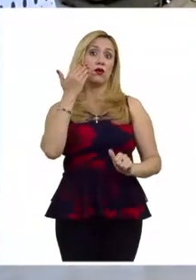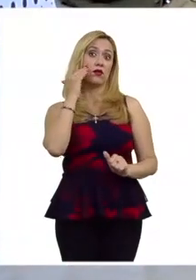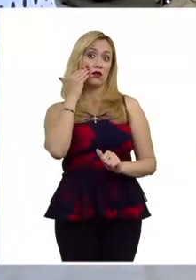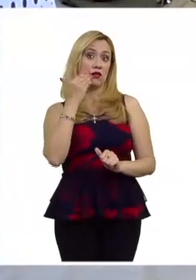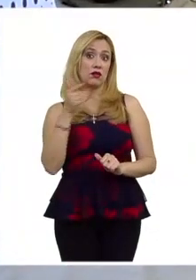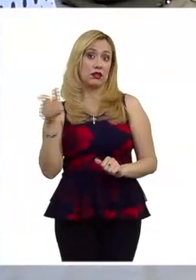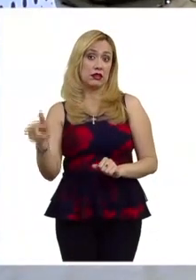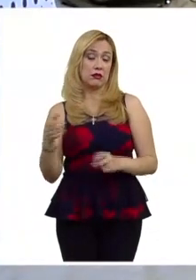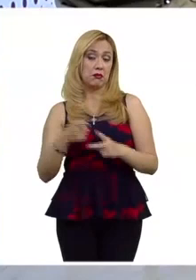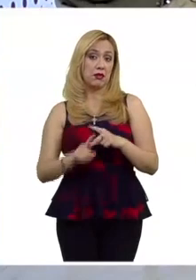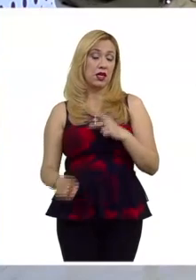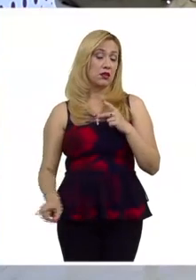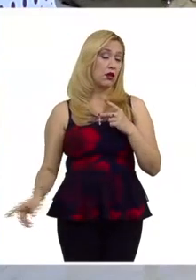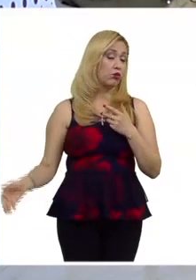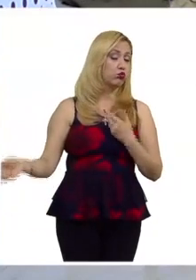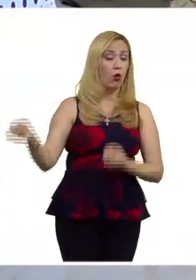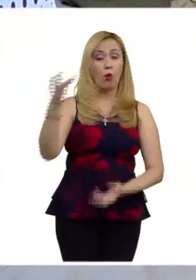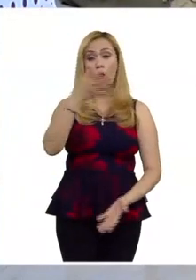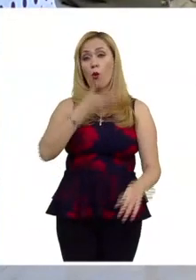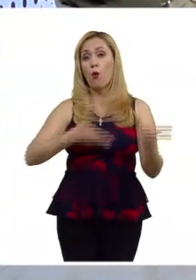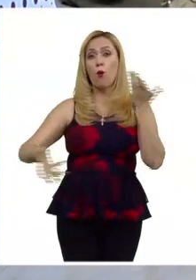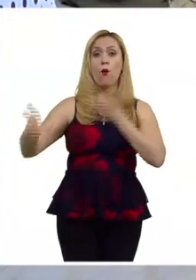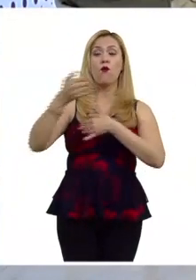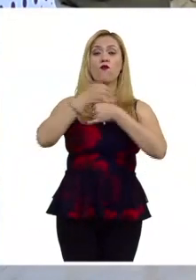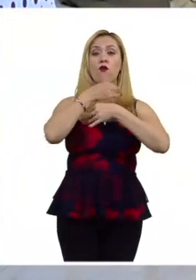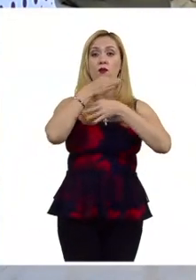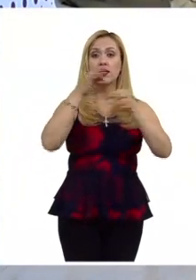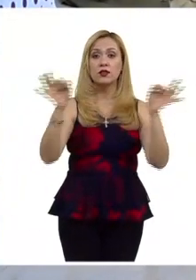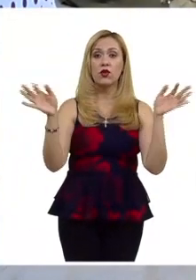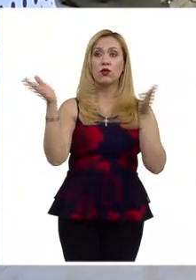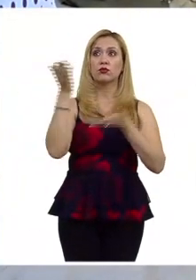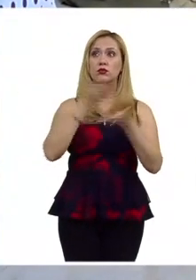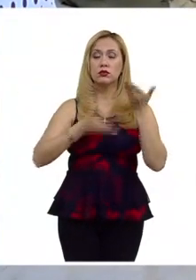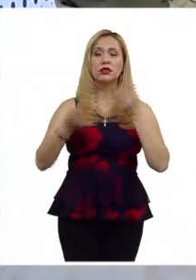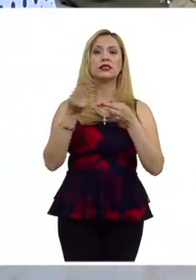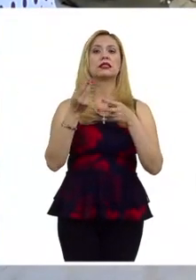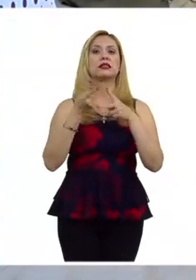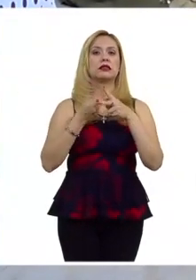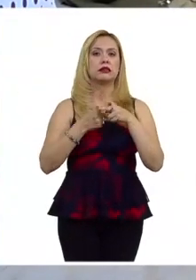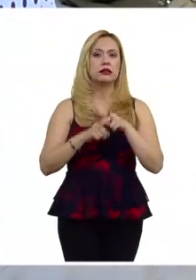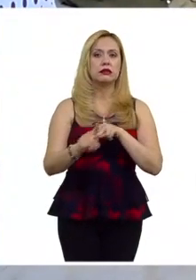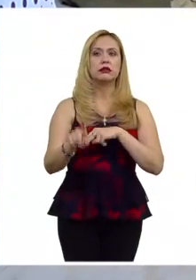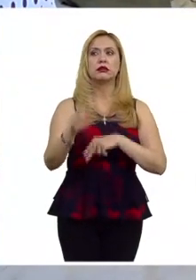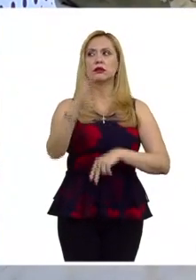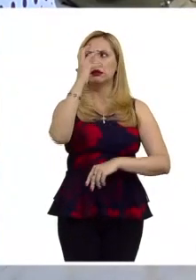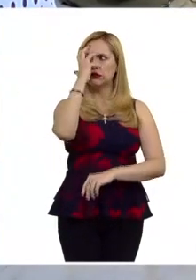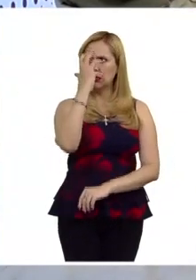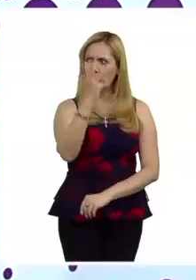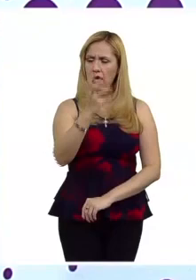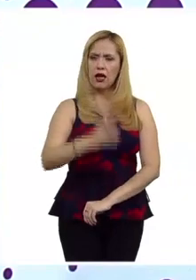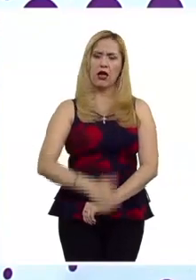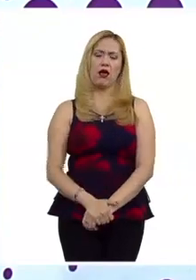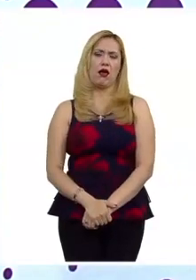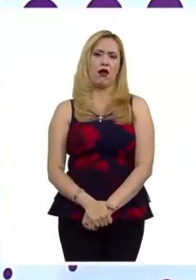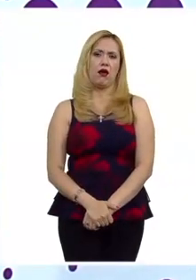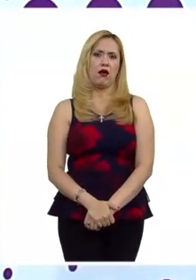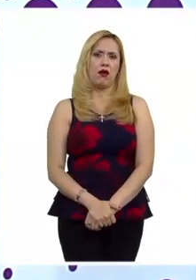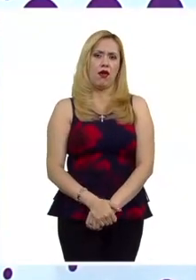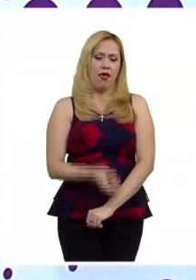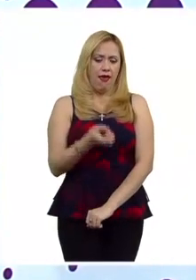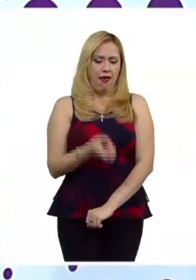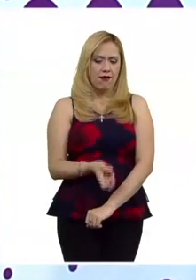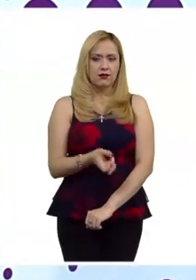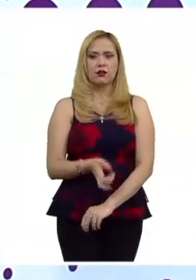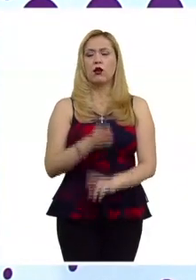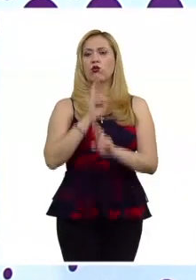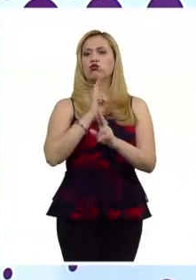sociodigitales pues si es muy importante comenzar a generar una discusión seria como la que se está teniendo a partir de las